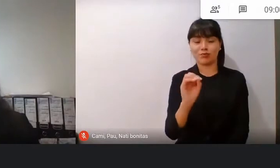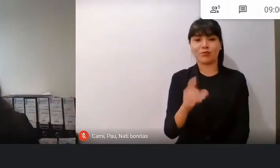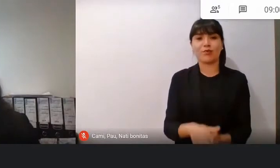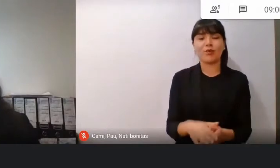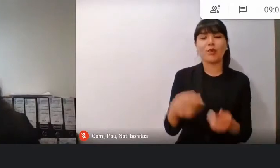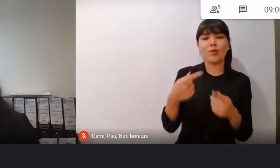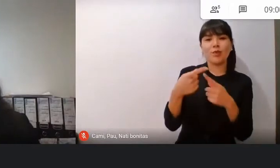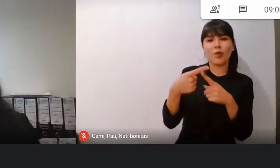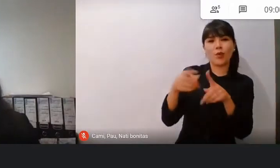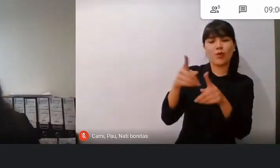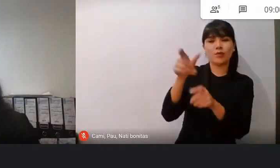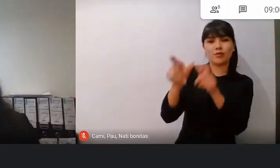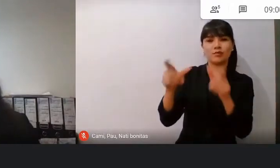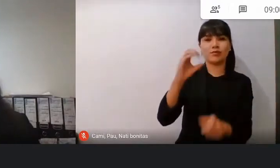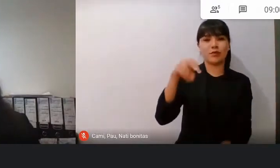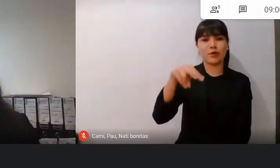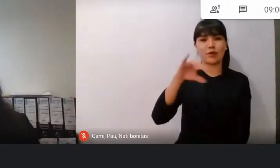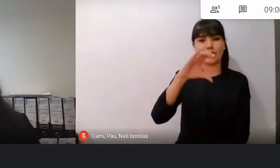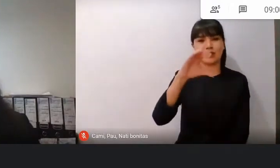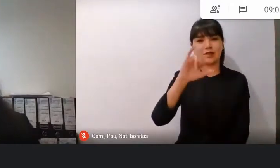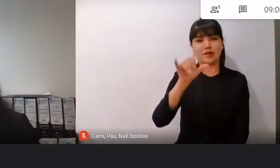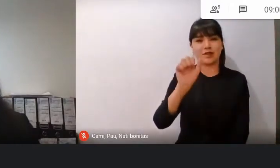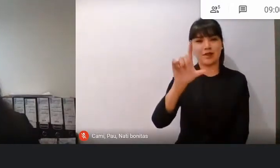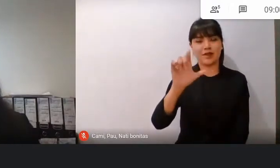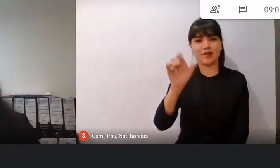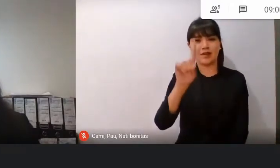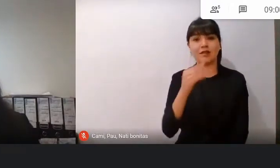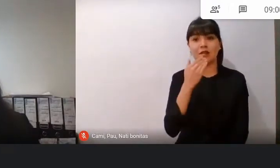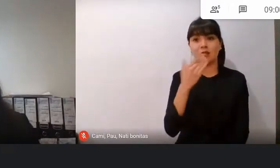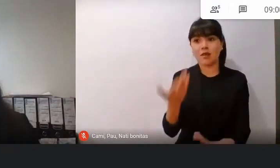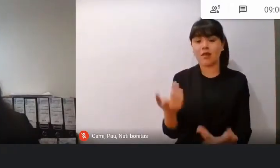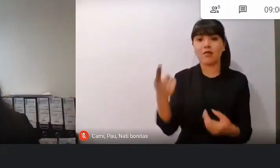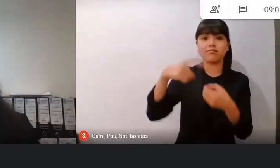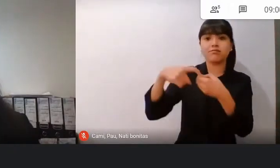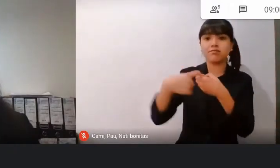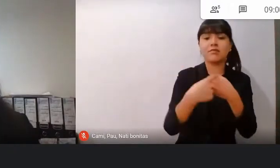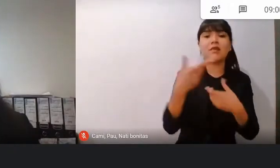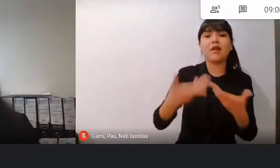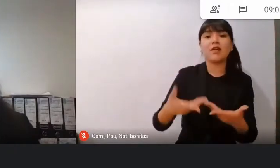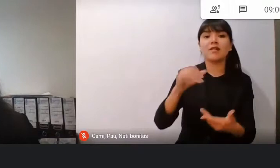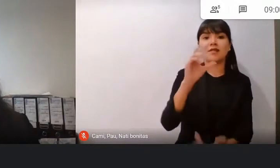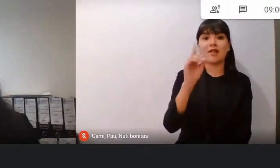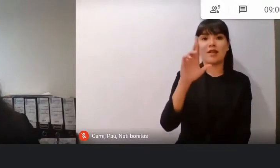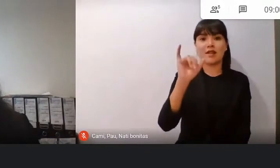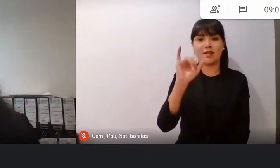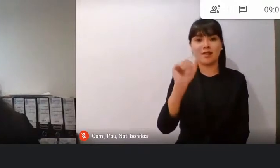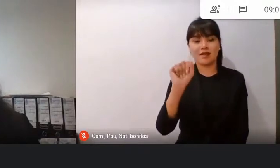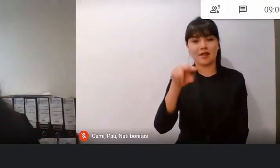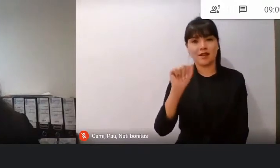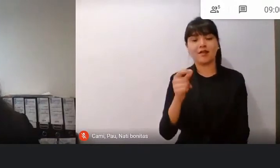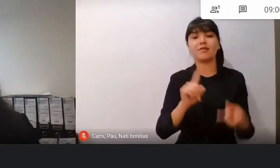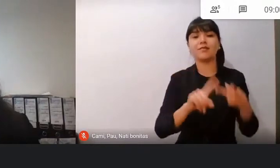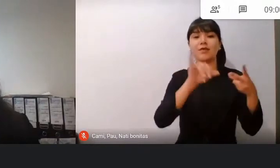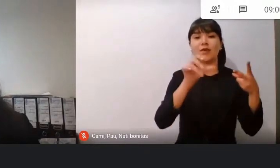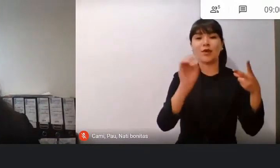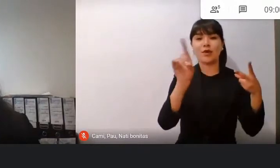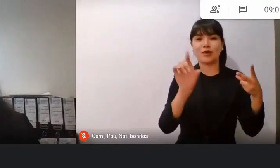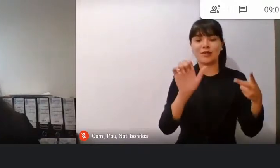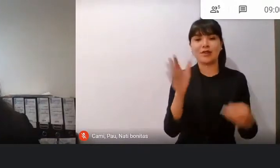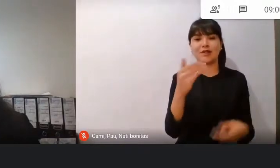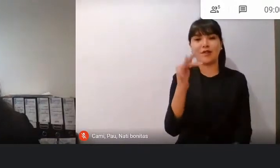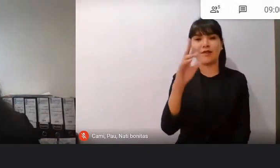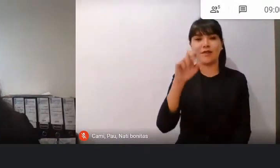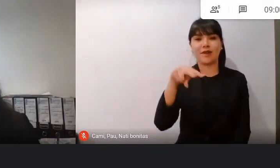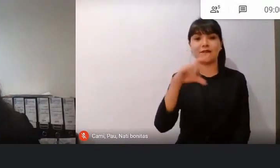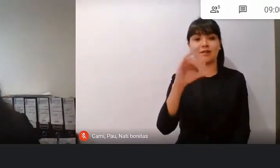que están presentes y que hemos convidado, la señora Adriana Morán, José Francisco Salamanca, Juan Mena,